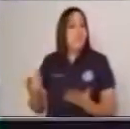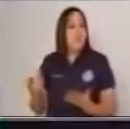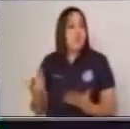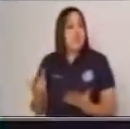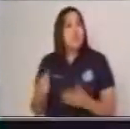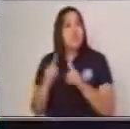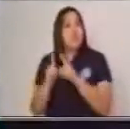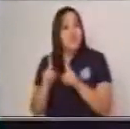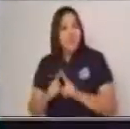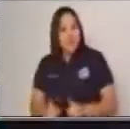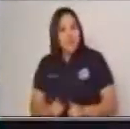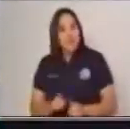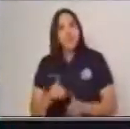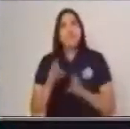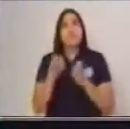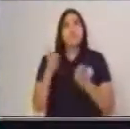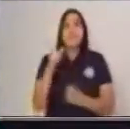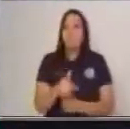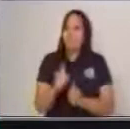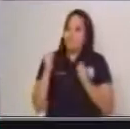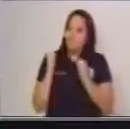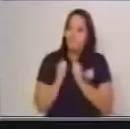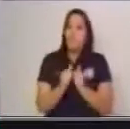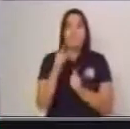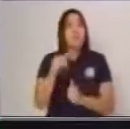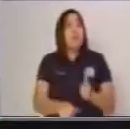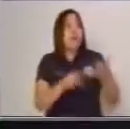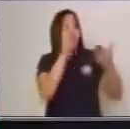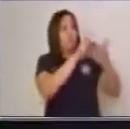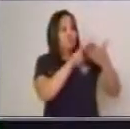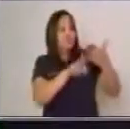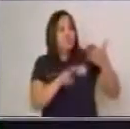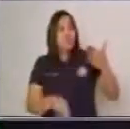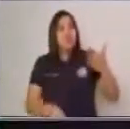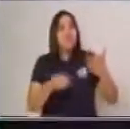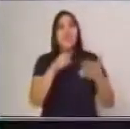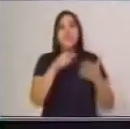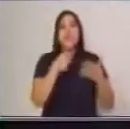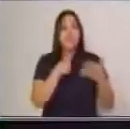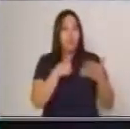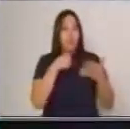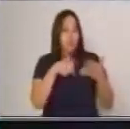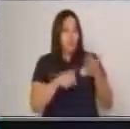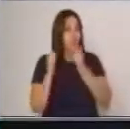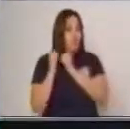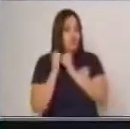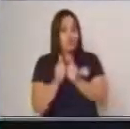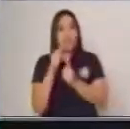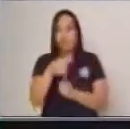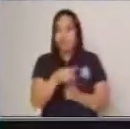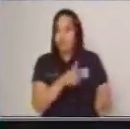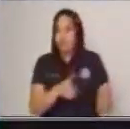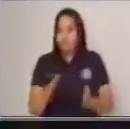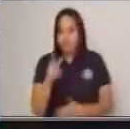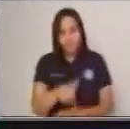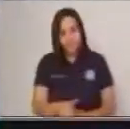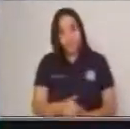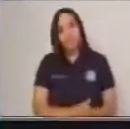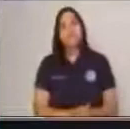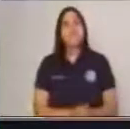usted me pueda acompañar para la lectura de los textos que les tengo preparados para el día de hoy.